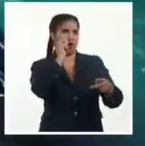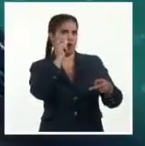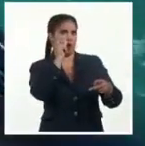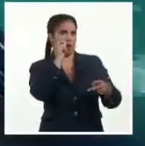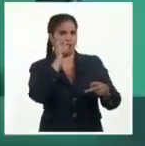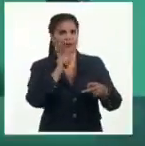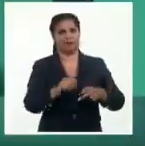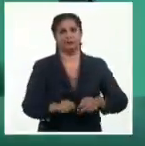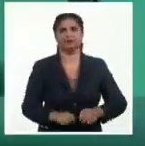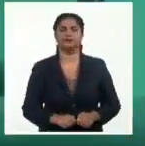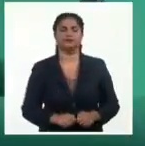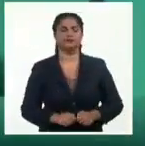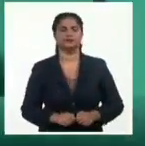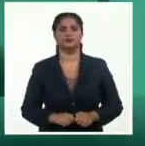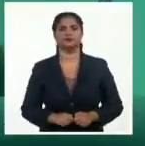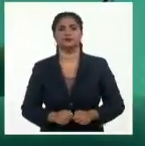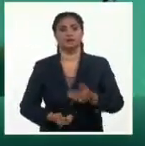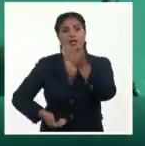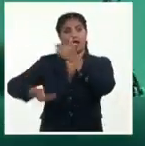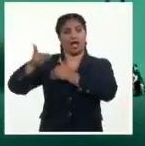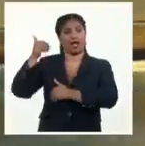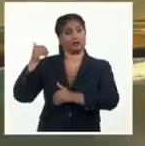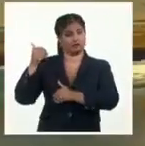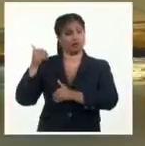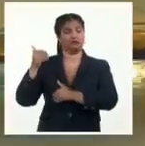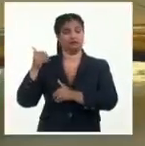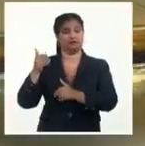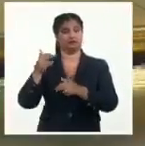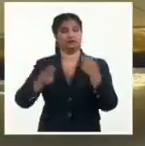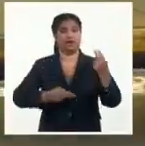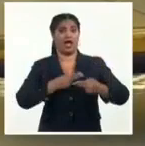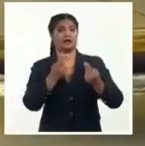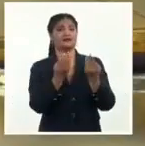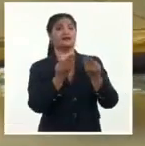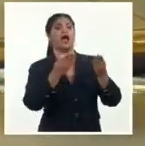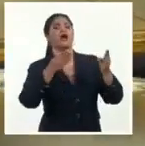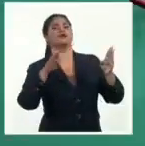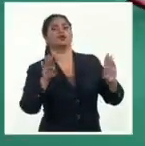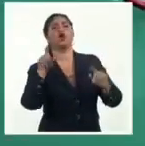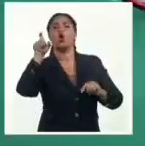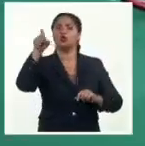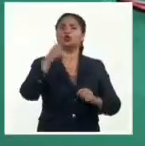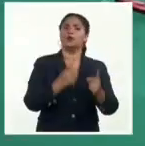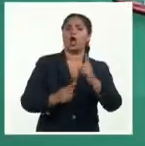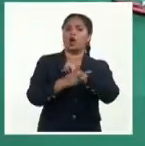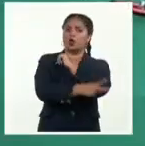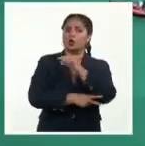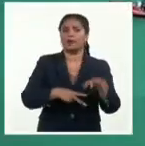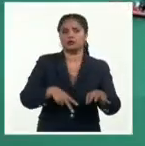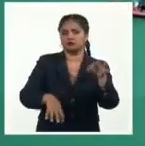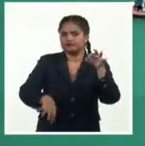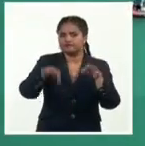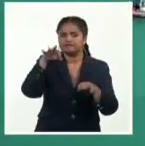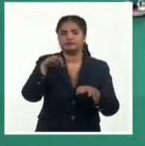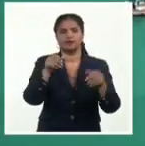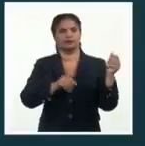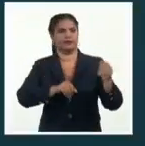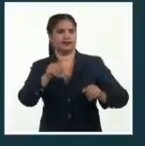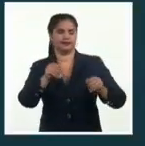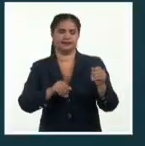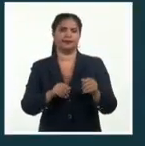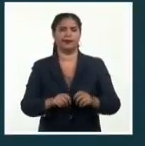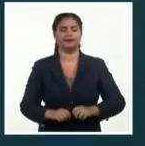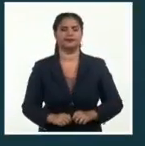Usualmente se concursaba solo de manera abierta pero en el último mundial se decidió realizar las dos modalidades. Por este motivo se estará